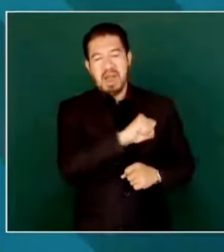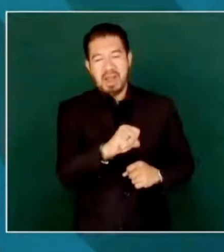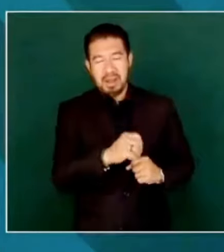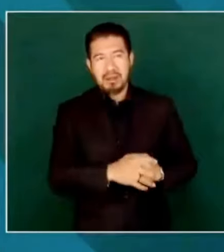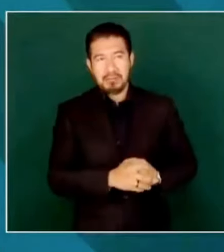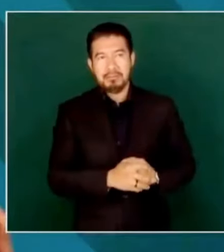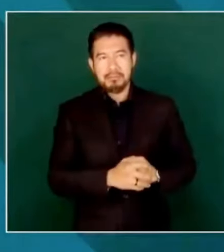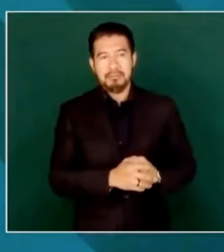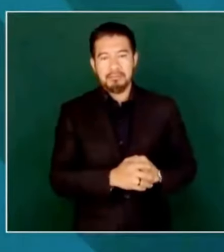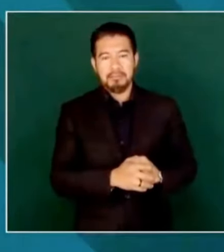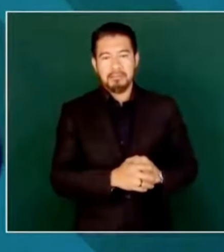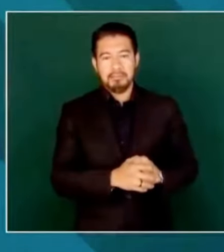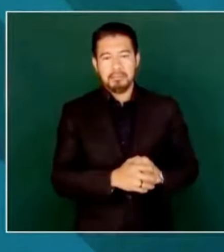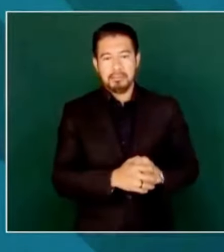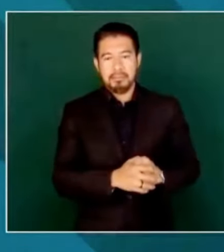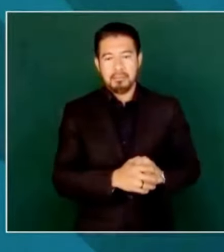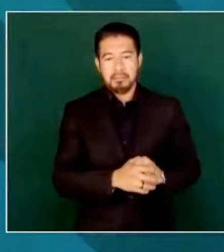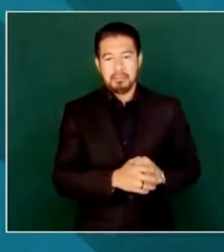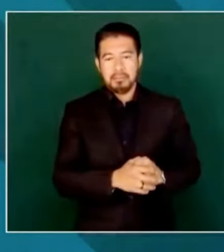Además,